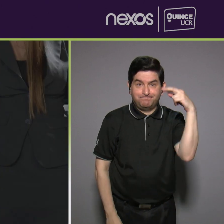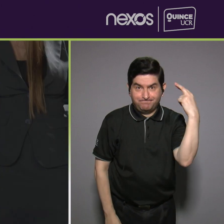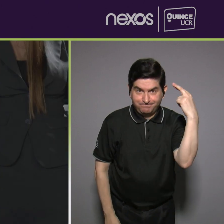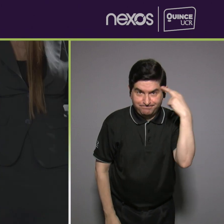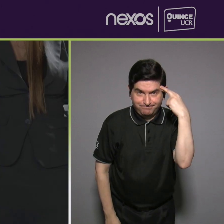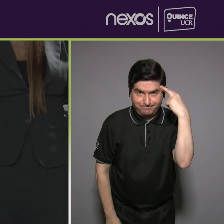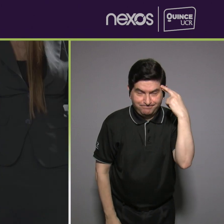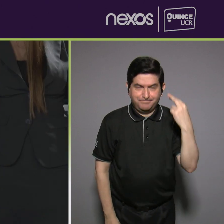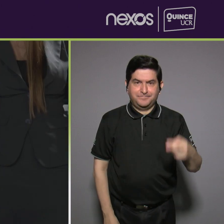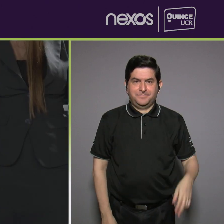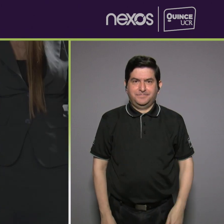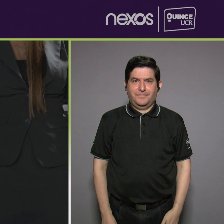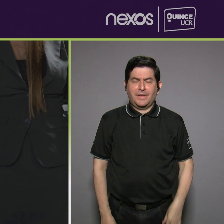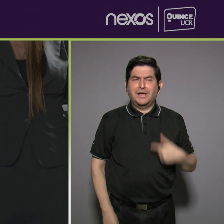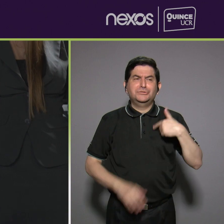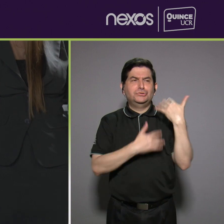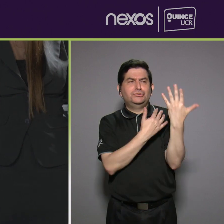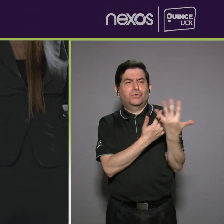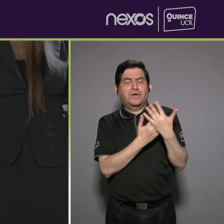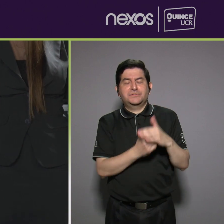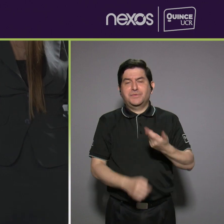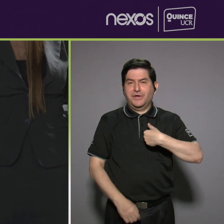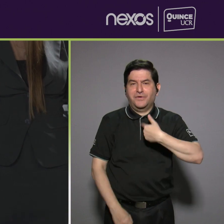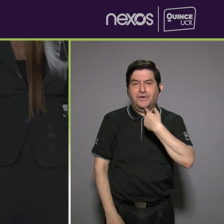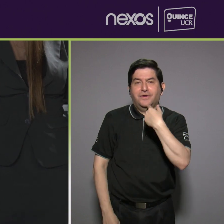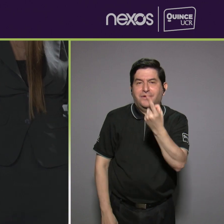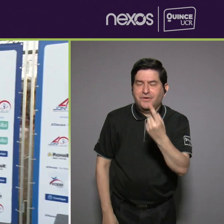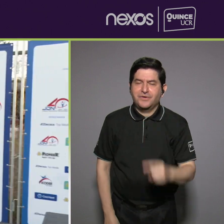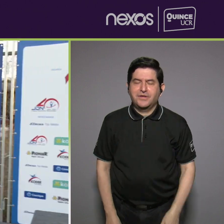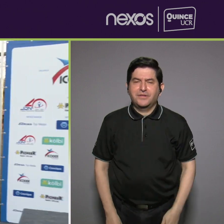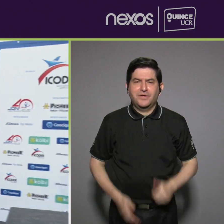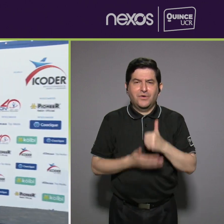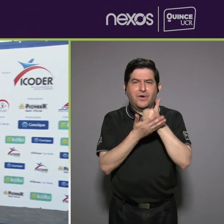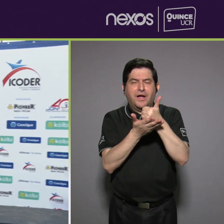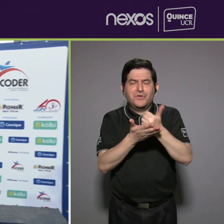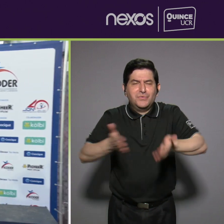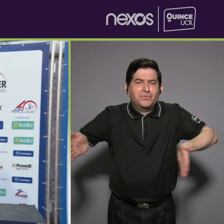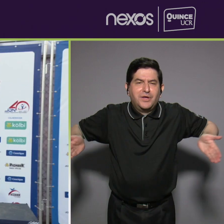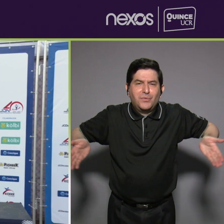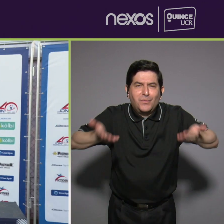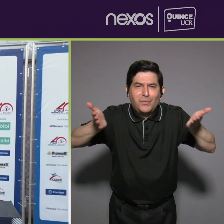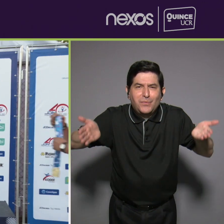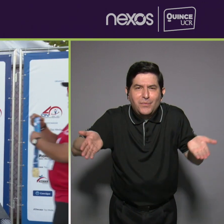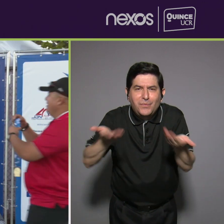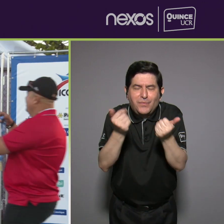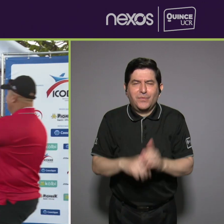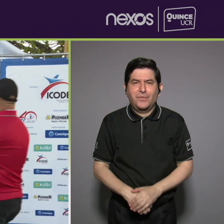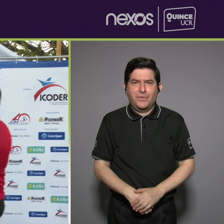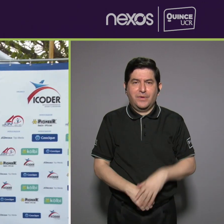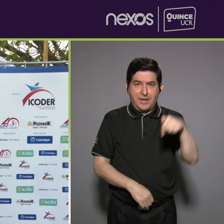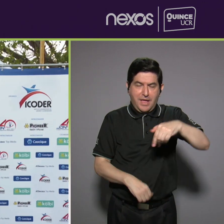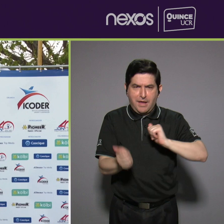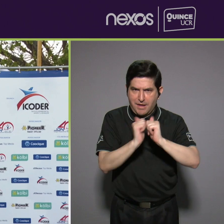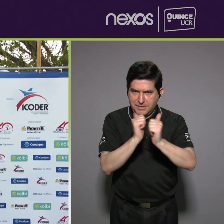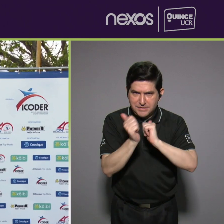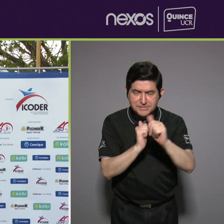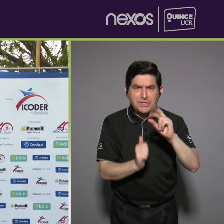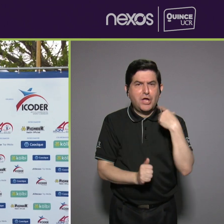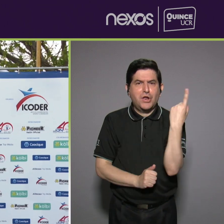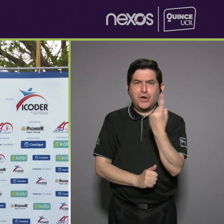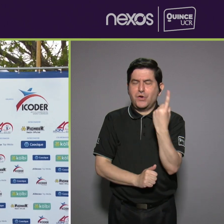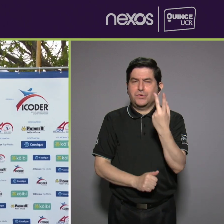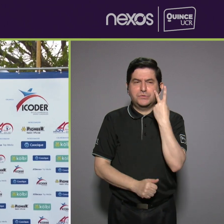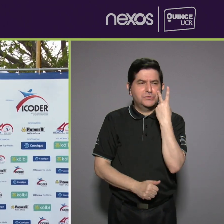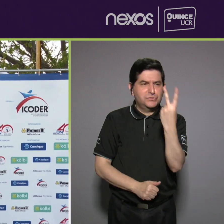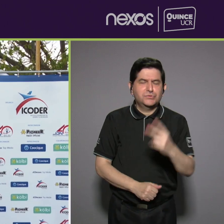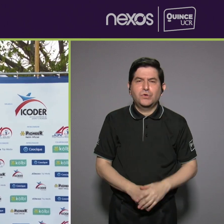espero que estas palabras puedan servir de motivación para que durante estas justas no solo veamos